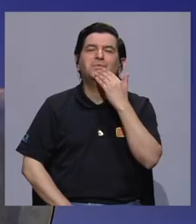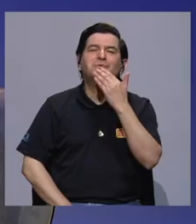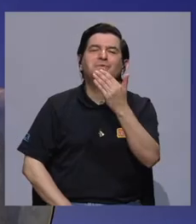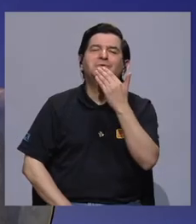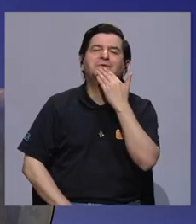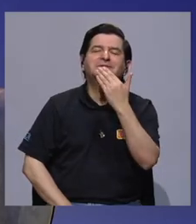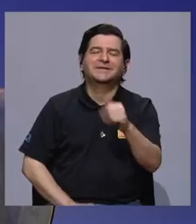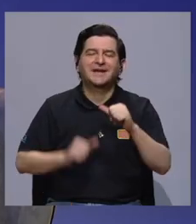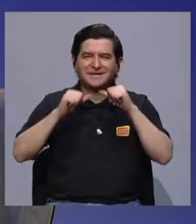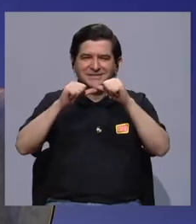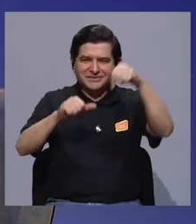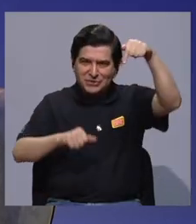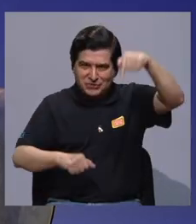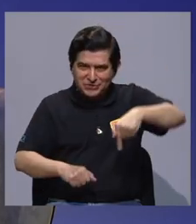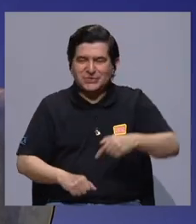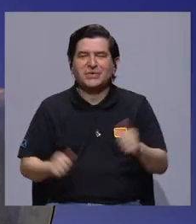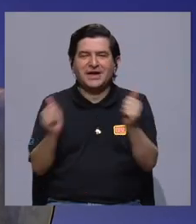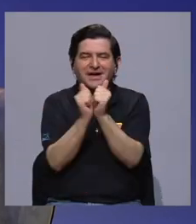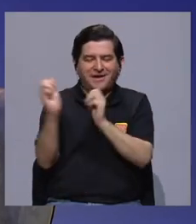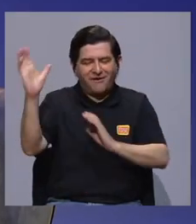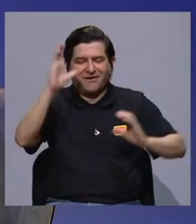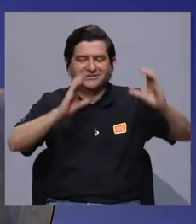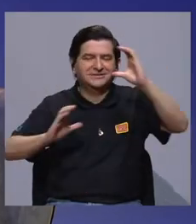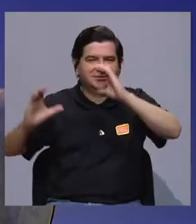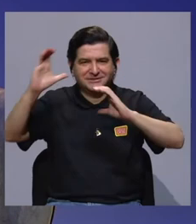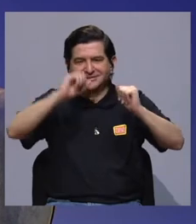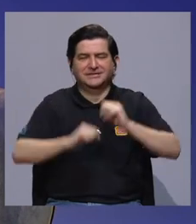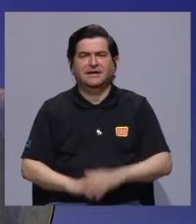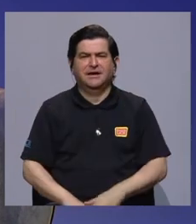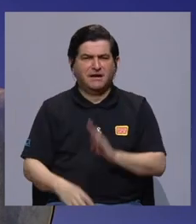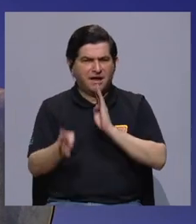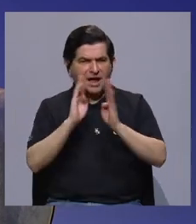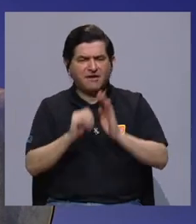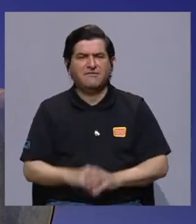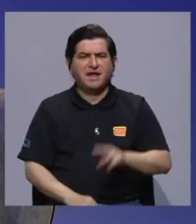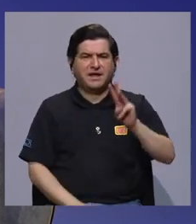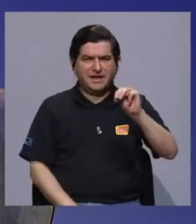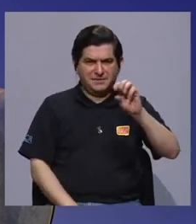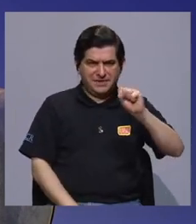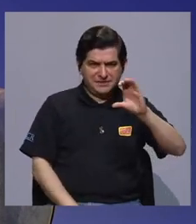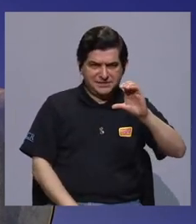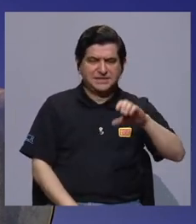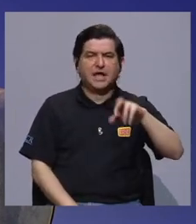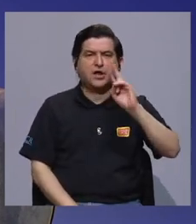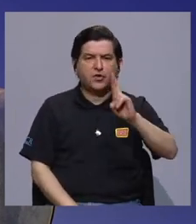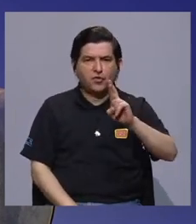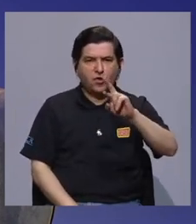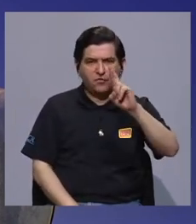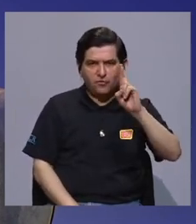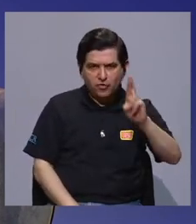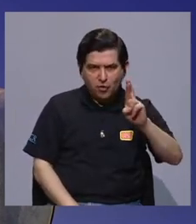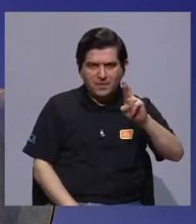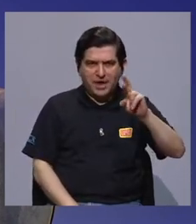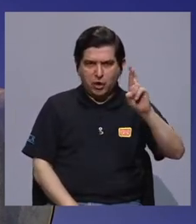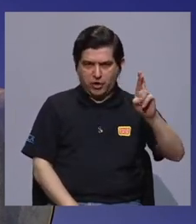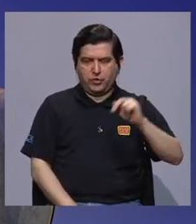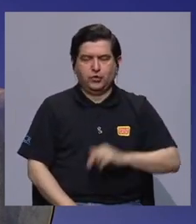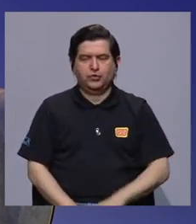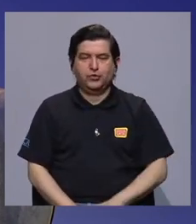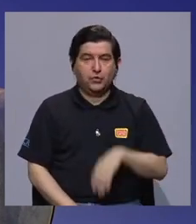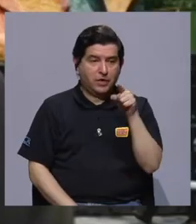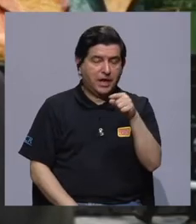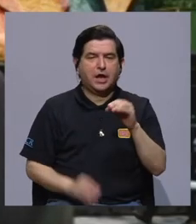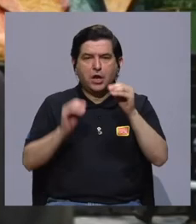Les agradecemos que continúen con nosotros aquí en Conciencia. Estamos hablando con el máster Rodolfo Romero